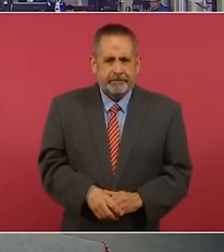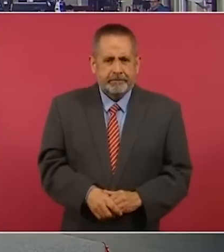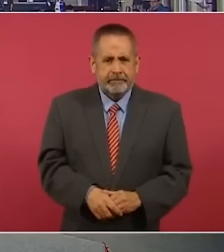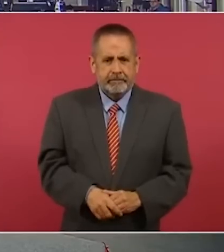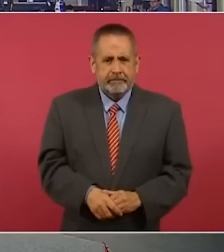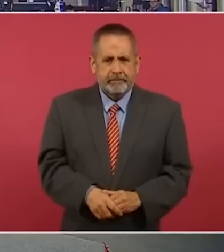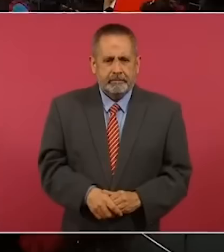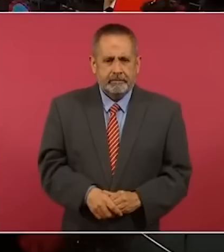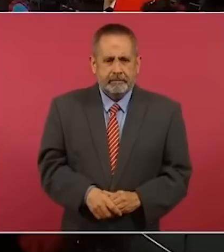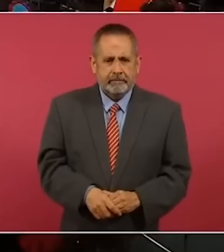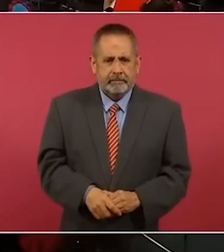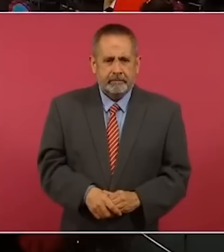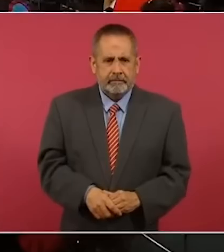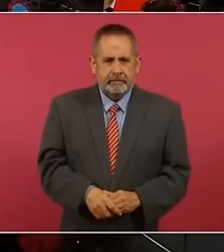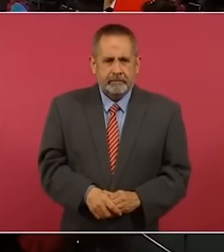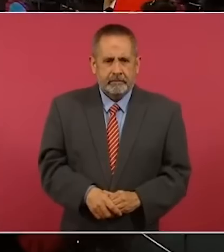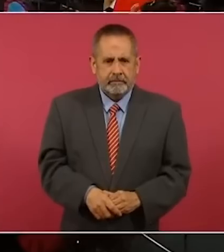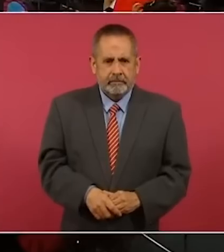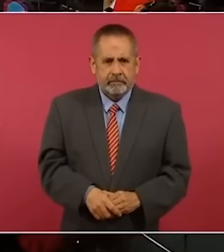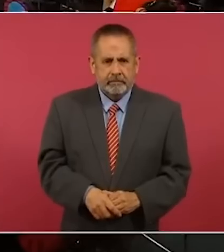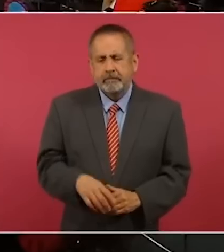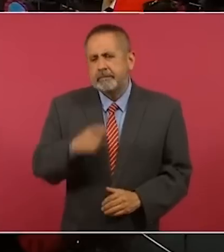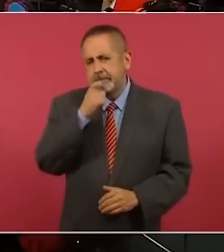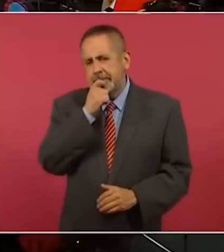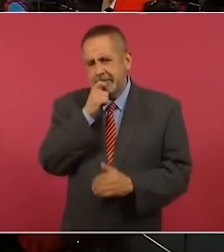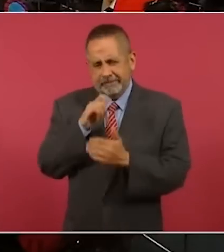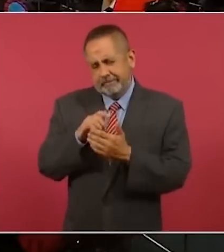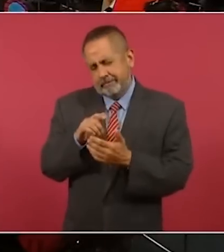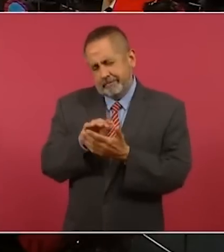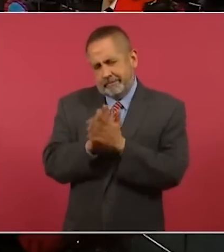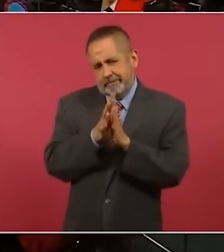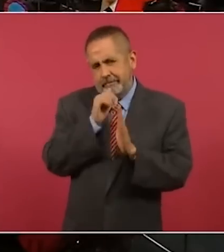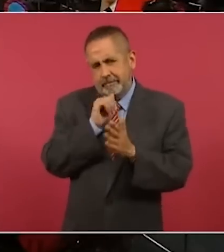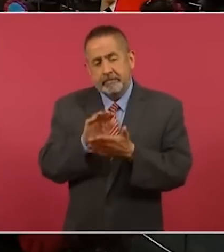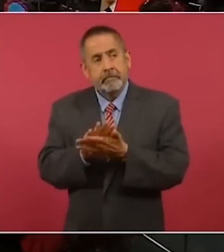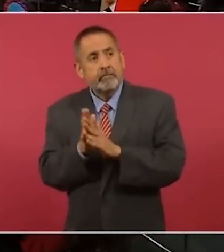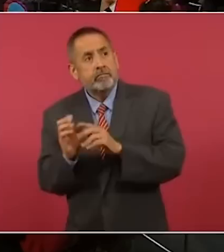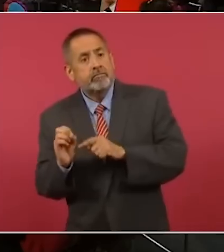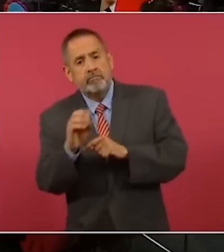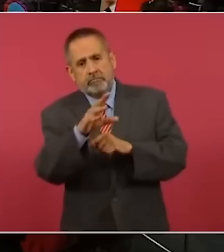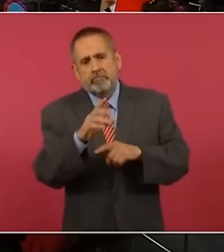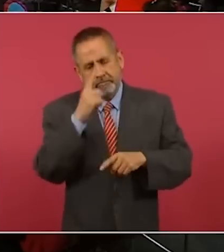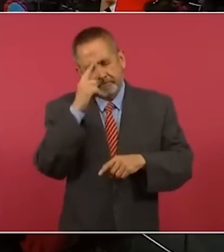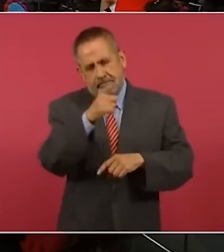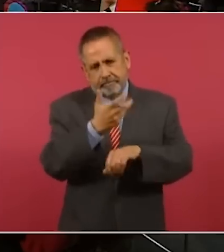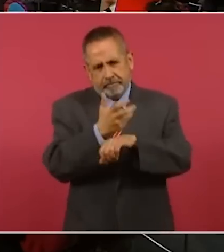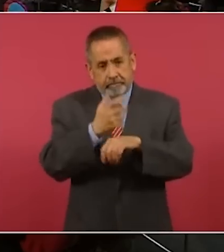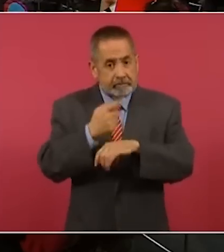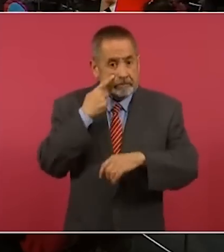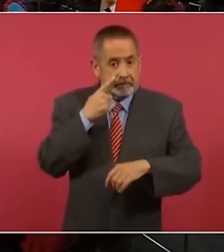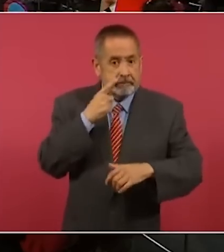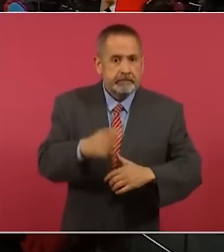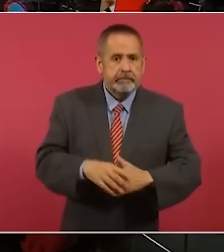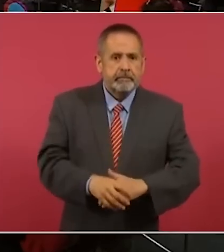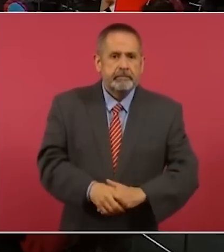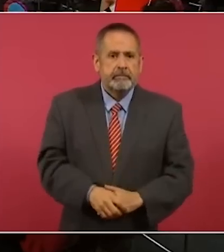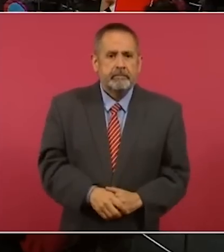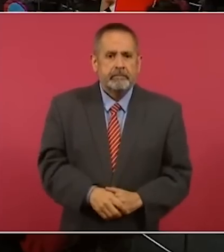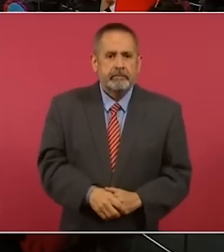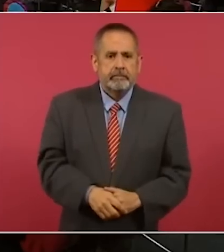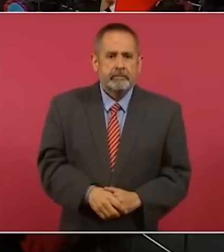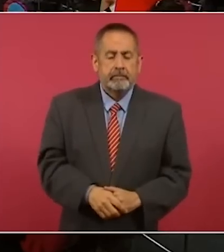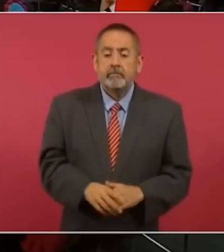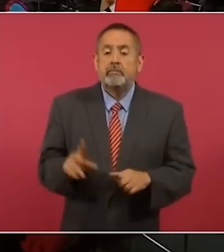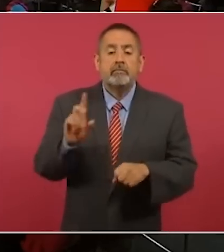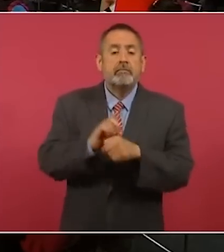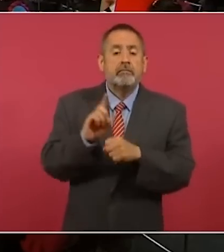Muchas gracias. Bueno, está en inglés porque la acabamos de presentar. Entonces, aquí ven ustedes nada más el día 7 de